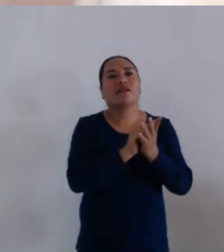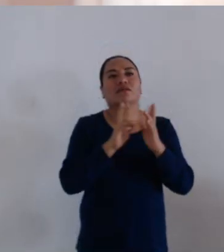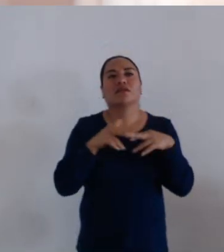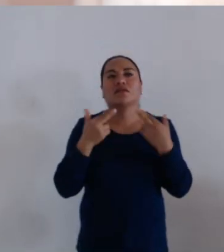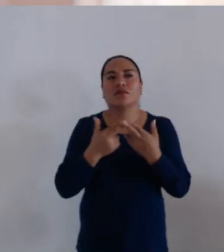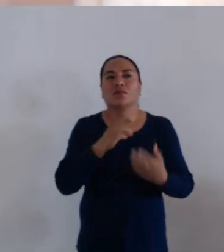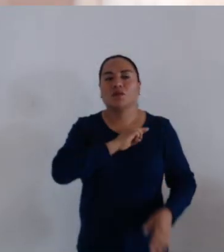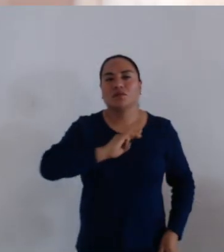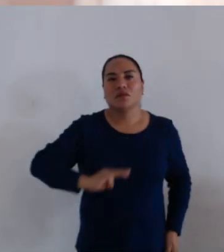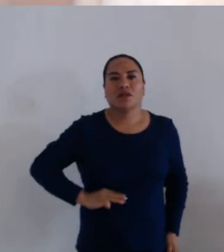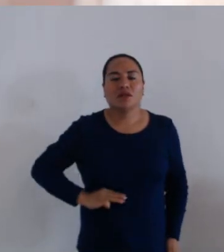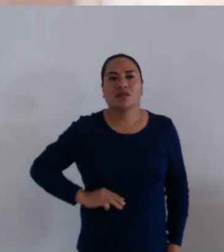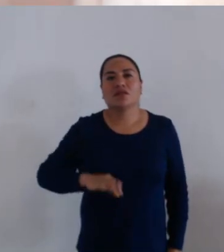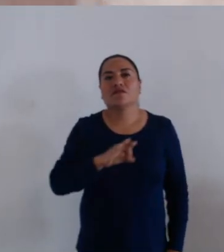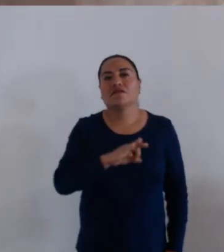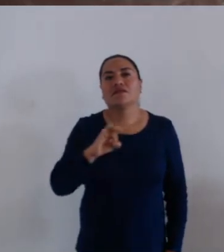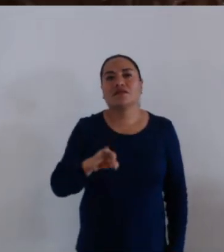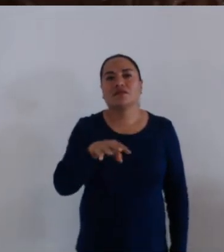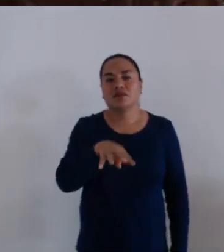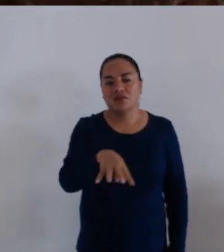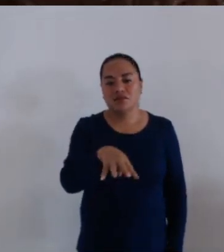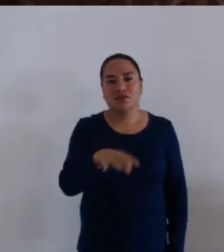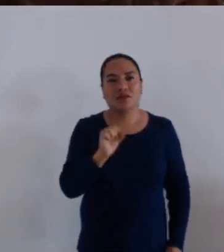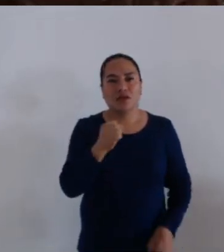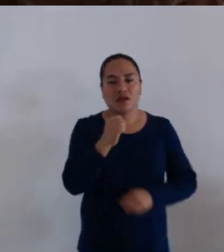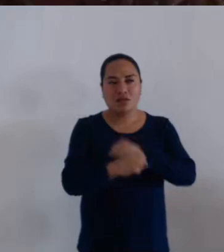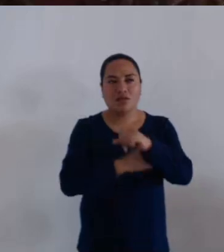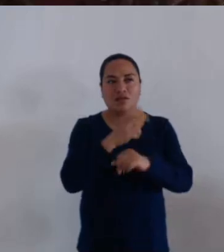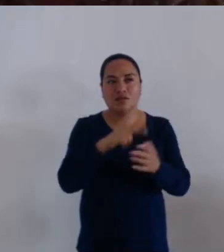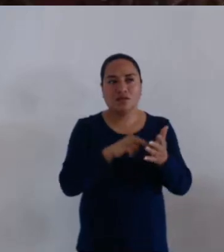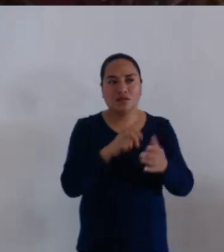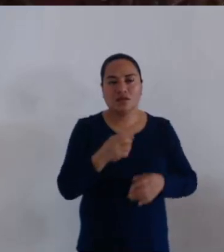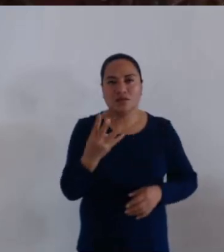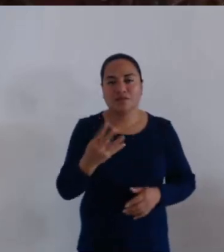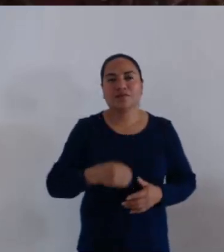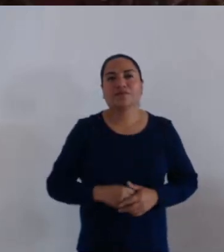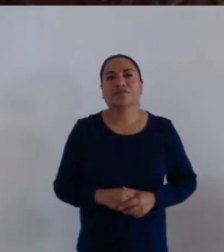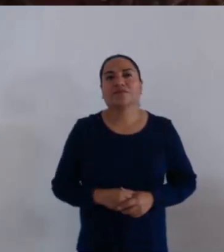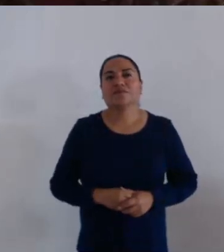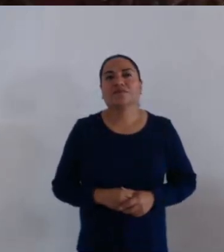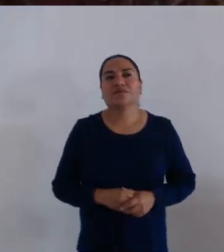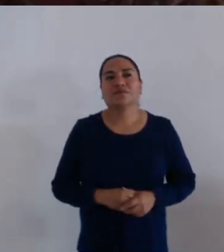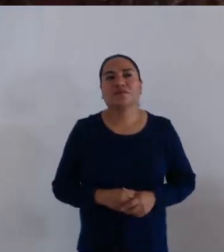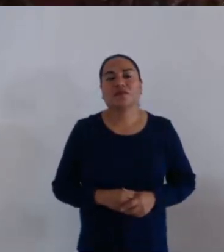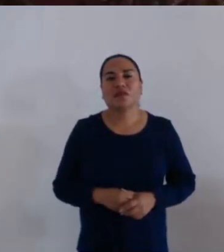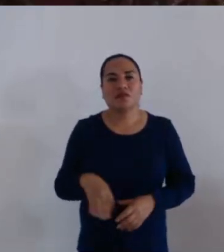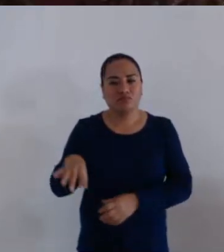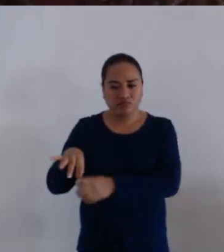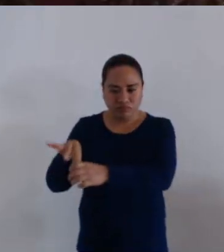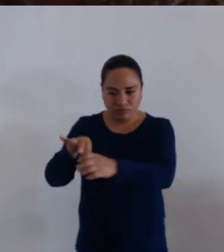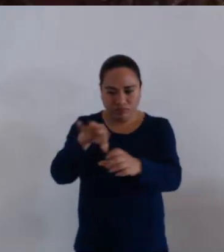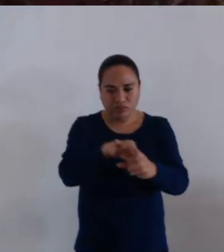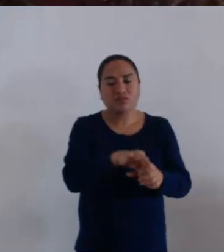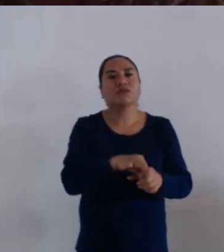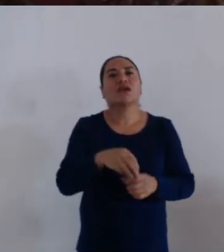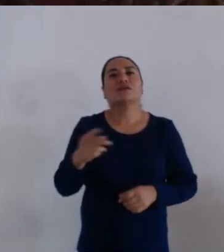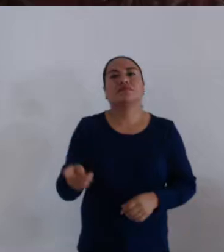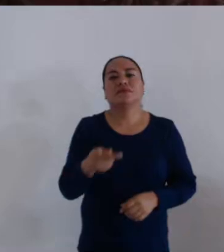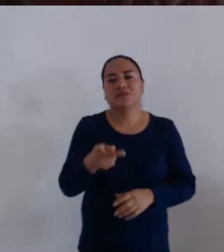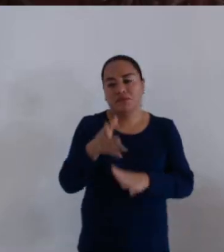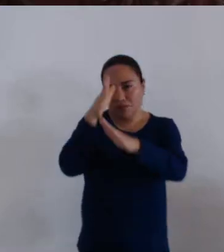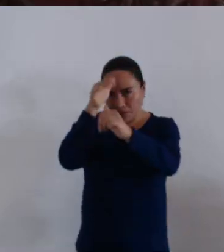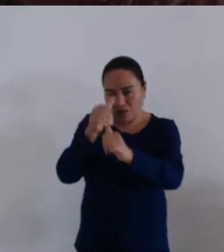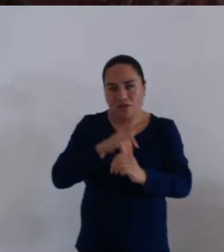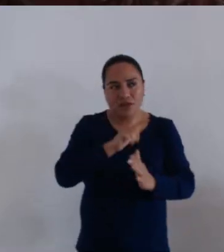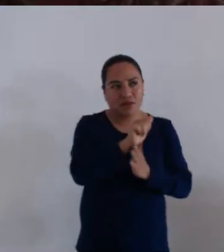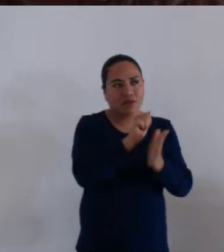ordinaria de Cabildo de fecha 19 de septiembre del año 2024. En votación económica, se pregunta si es de